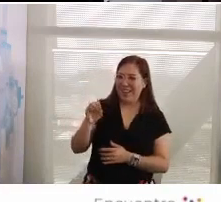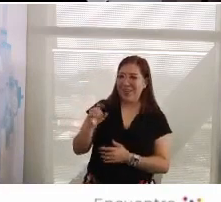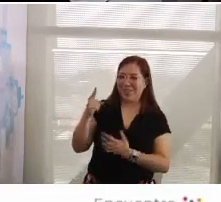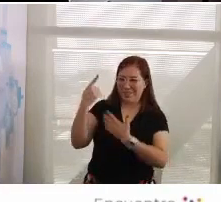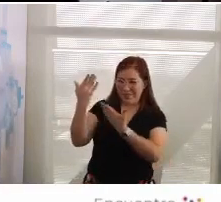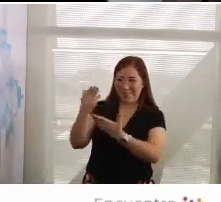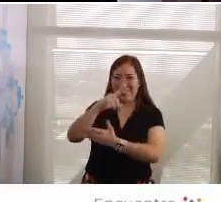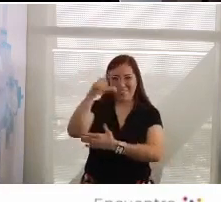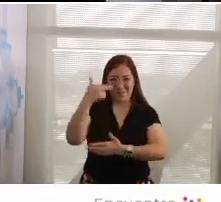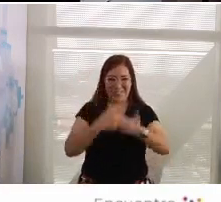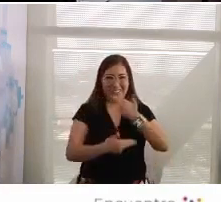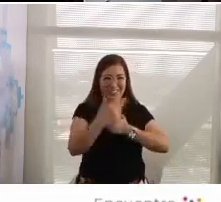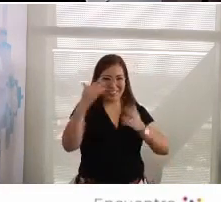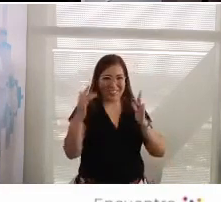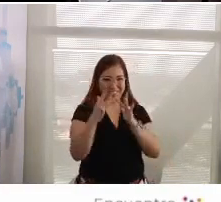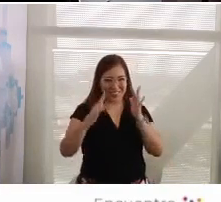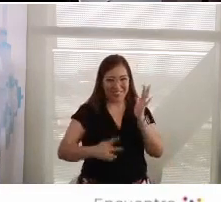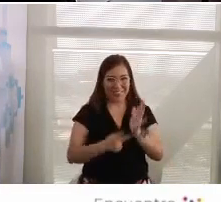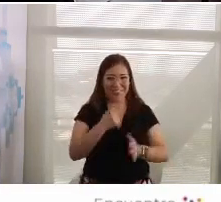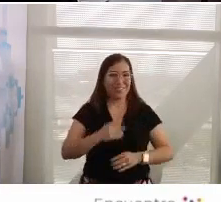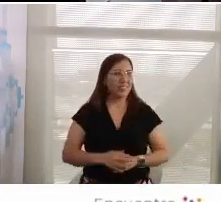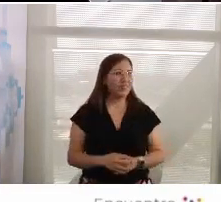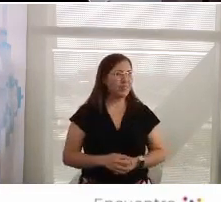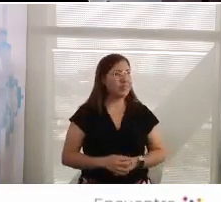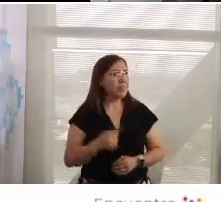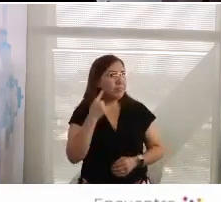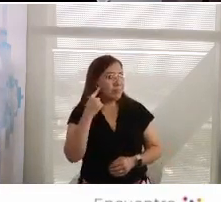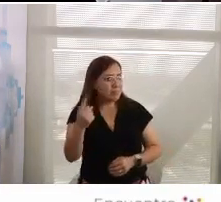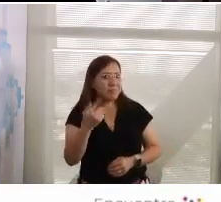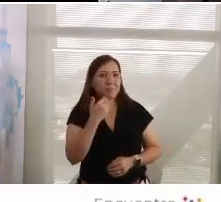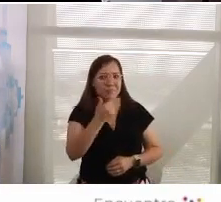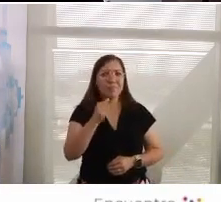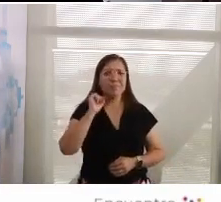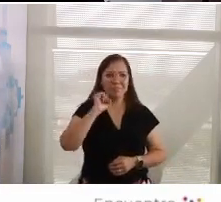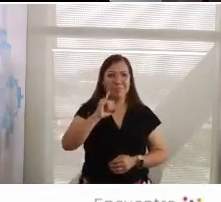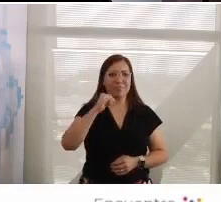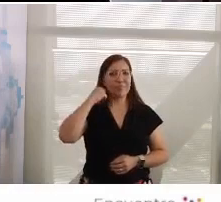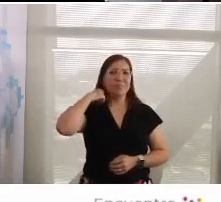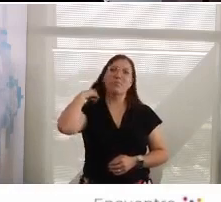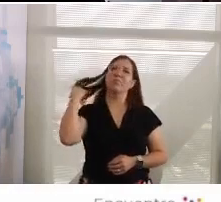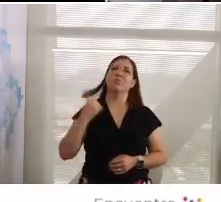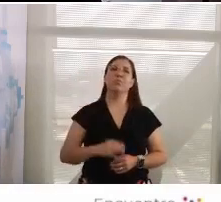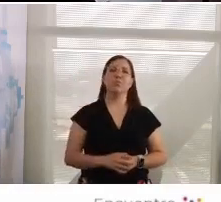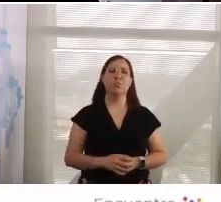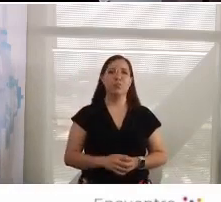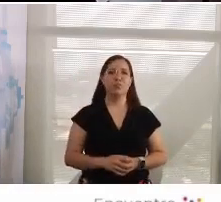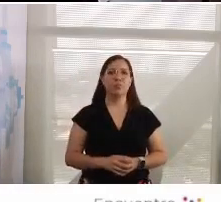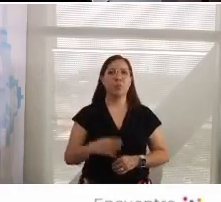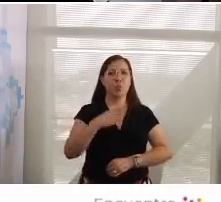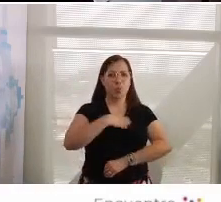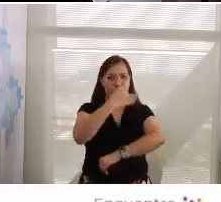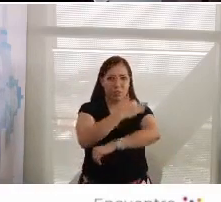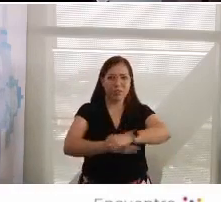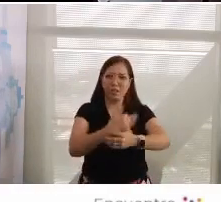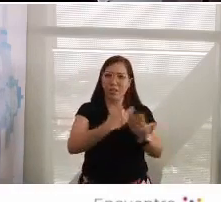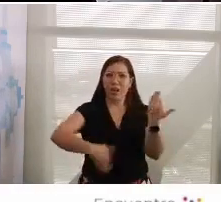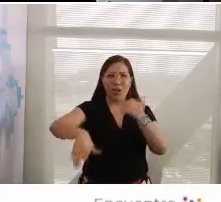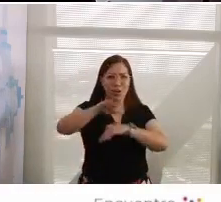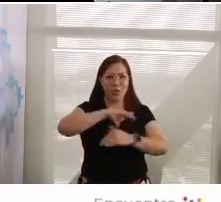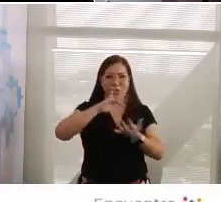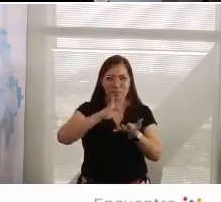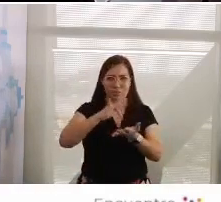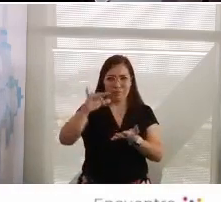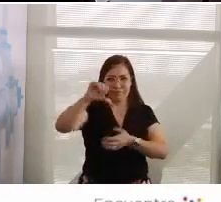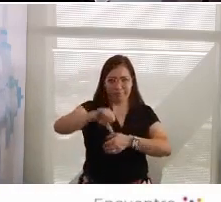regresamos. ¿Me escuchan bien? Sí, muy bien. Sí, buenas tardes a todos, gracias por la